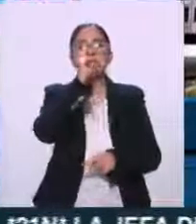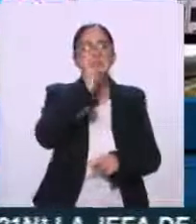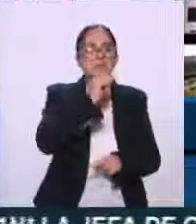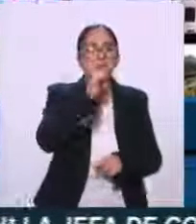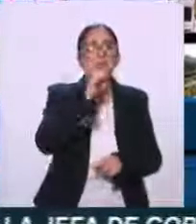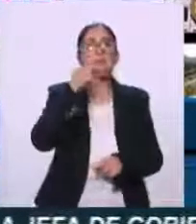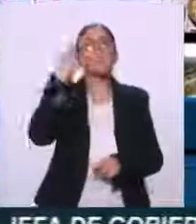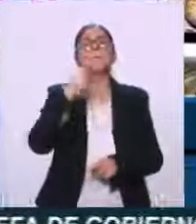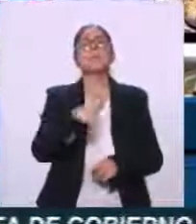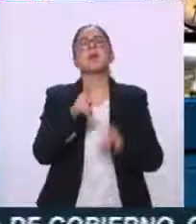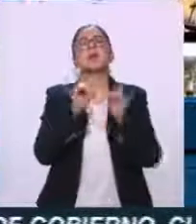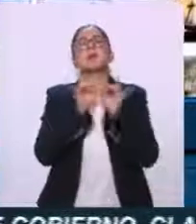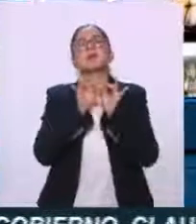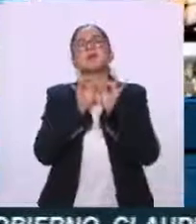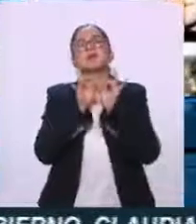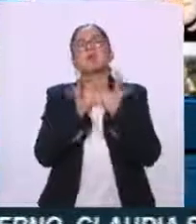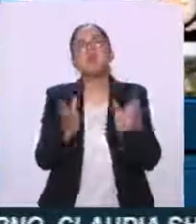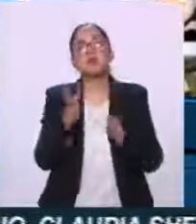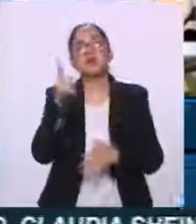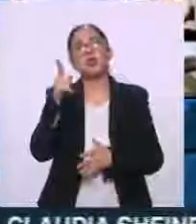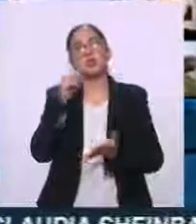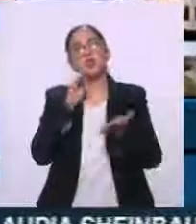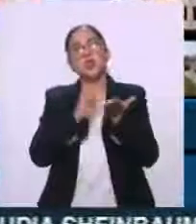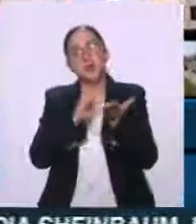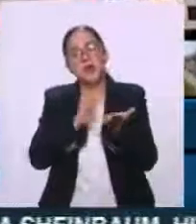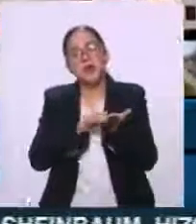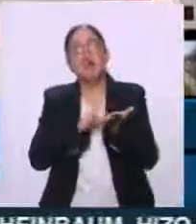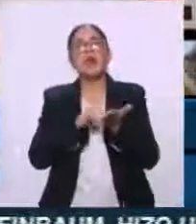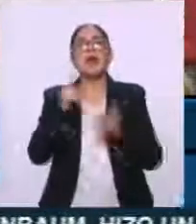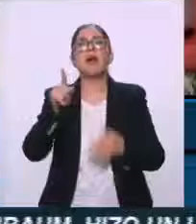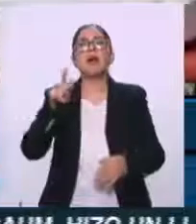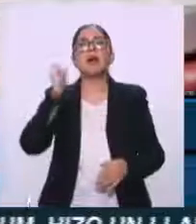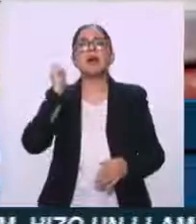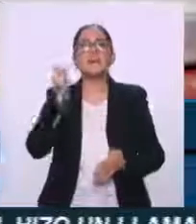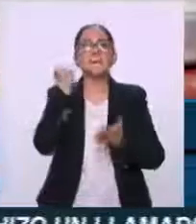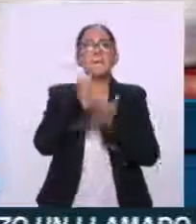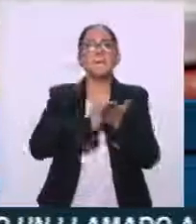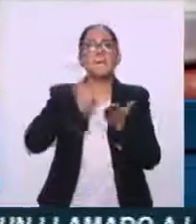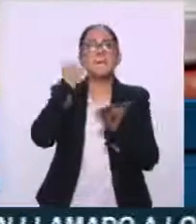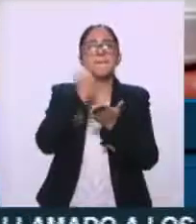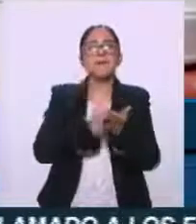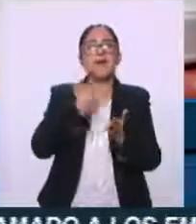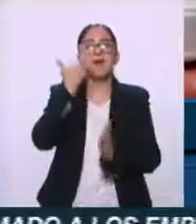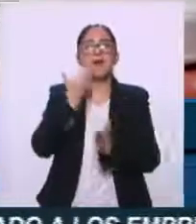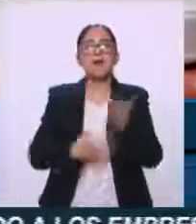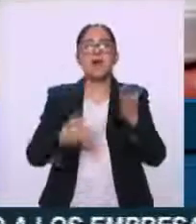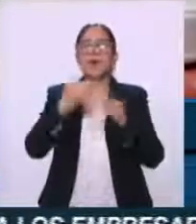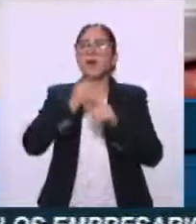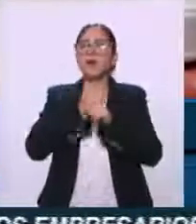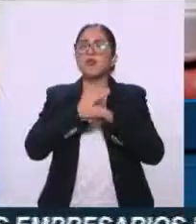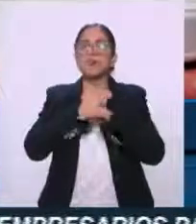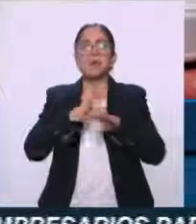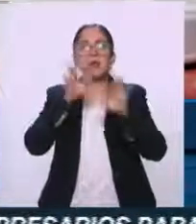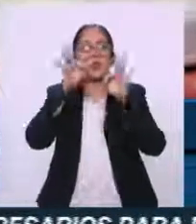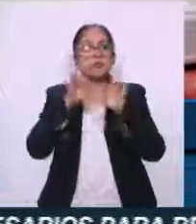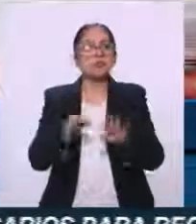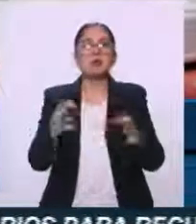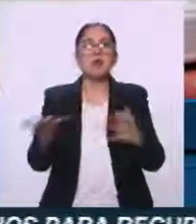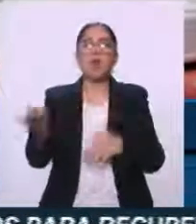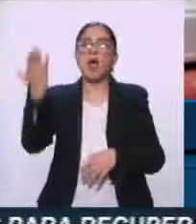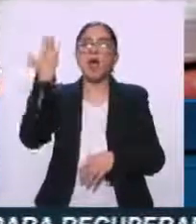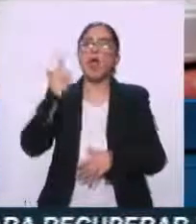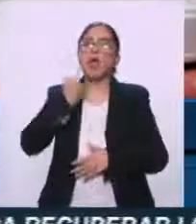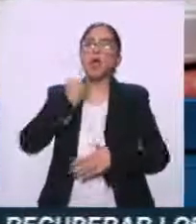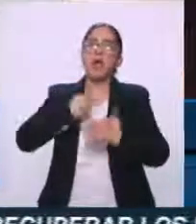Sin embargo, pues, siguen ahí insistiendo, perdón, con estas operaciones de desinformación que ya han sido denunciadas en Bolivia,